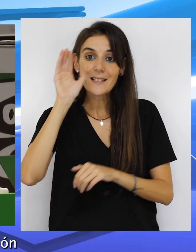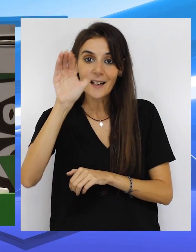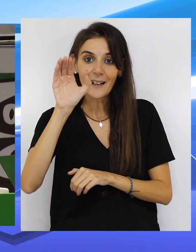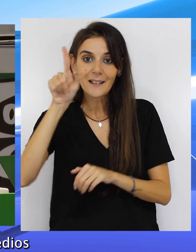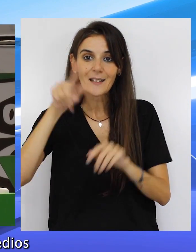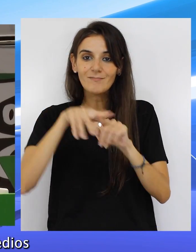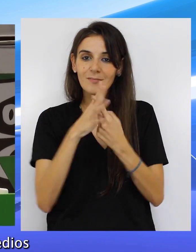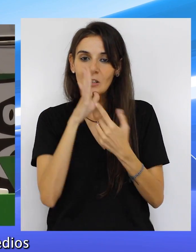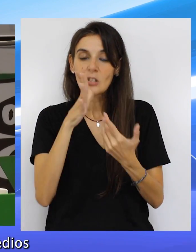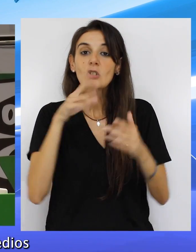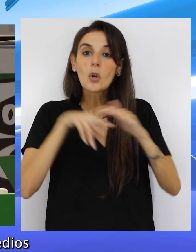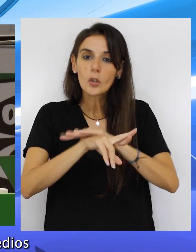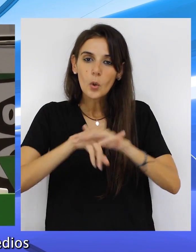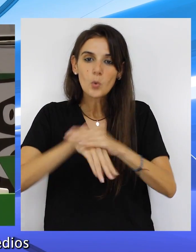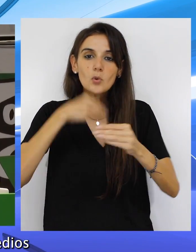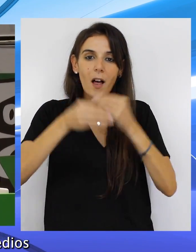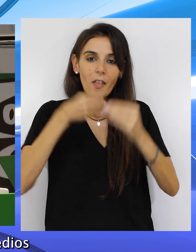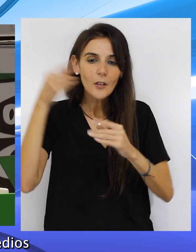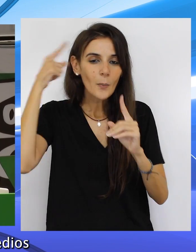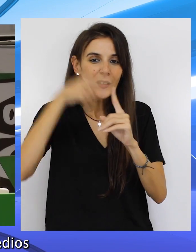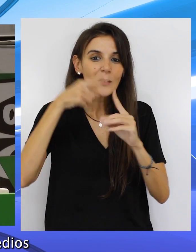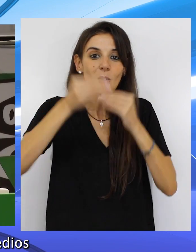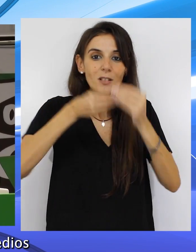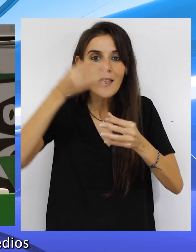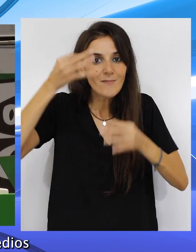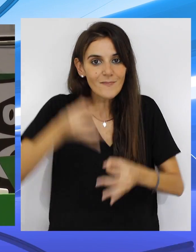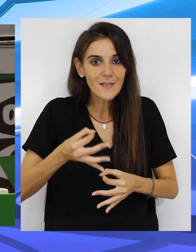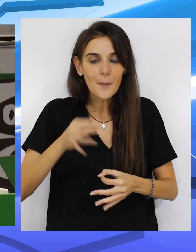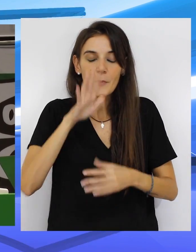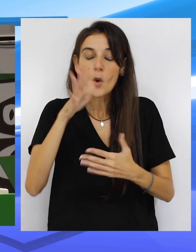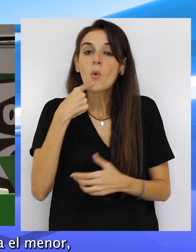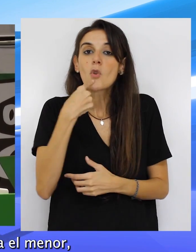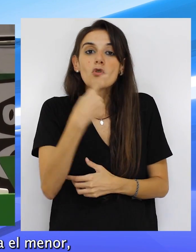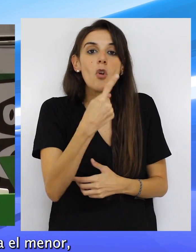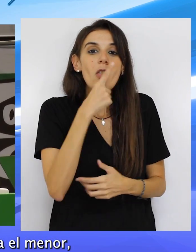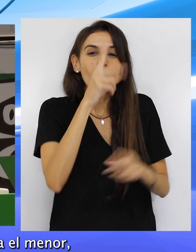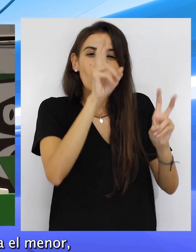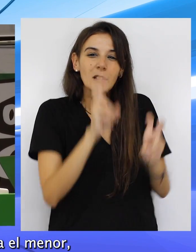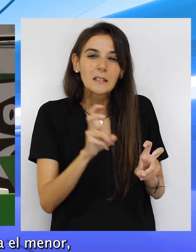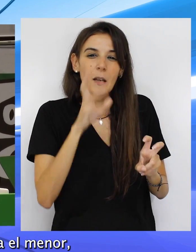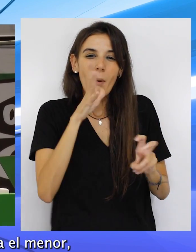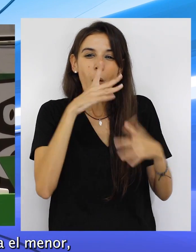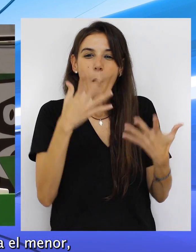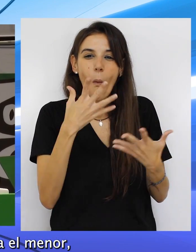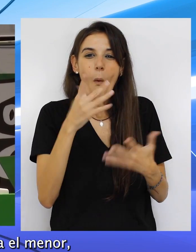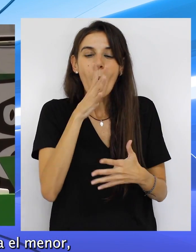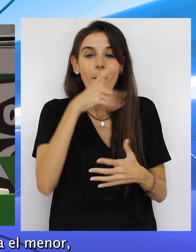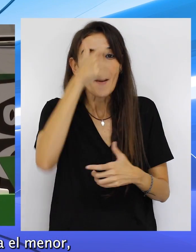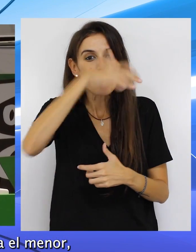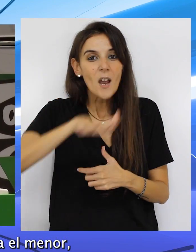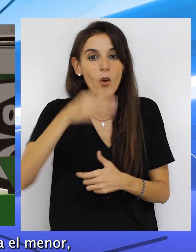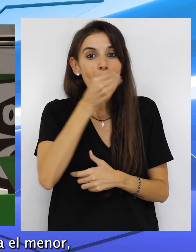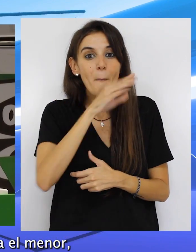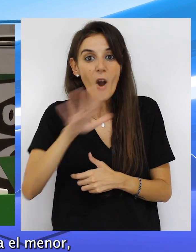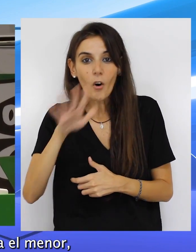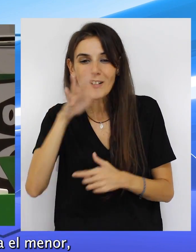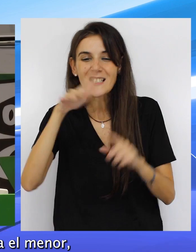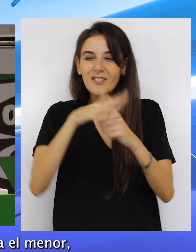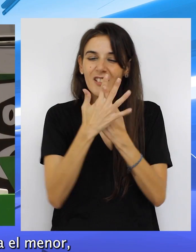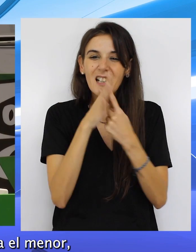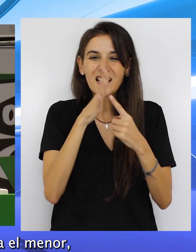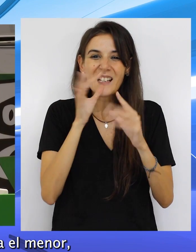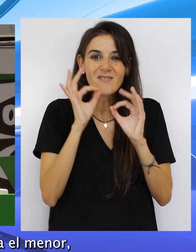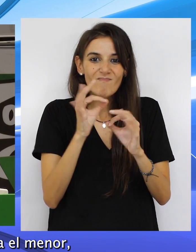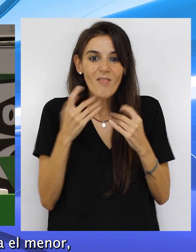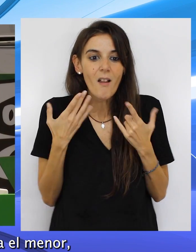extranjería. Y estamos poniendo los medios para que se lleve a cabo. Cuando digo que es lo mejor para el menor, tenga en